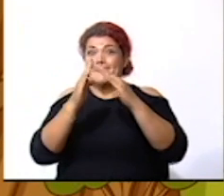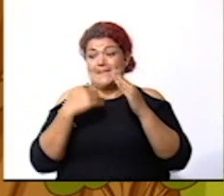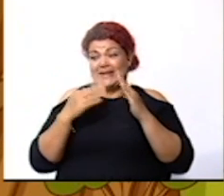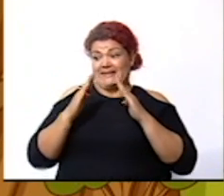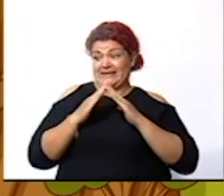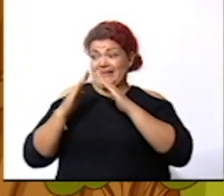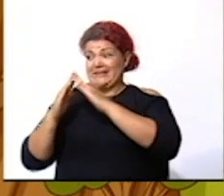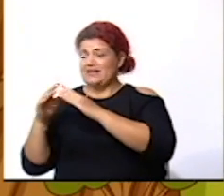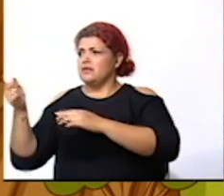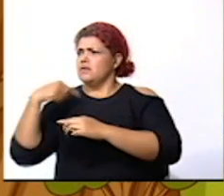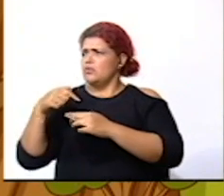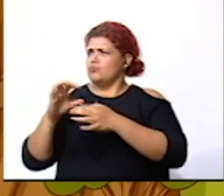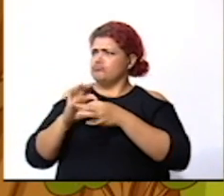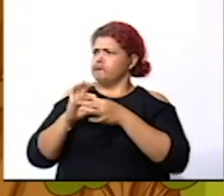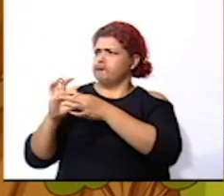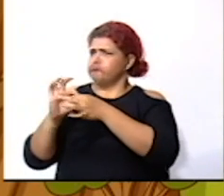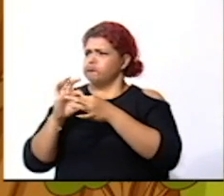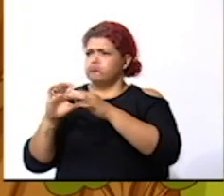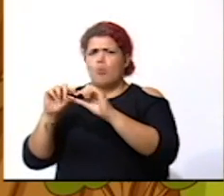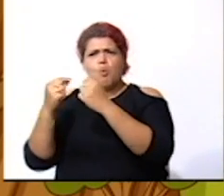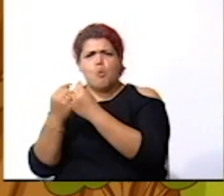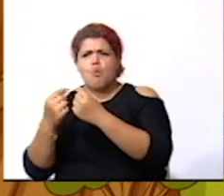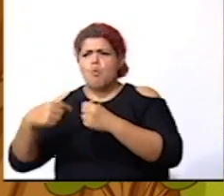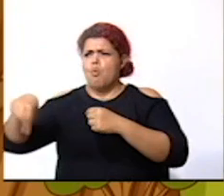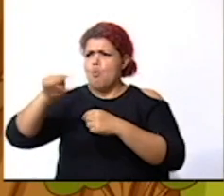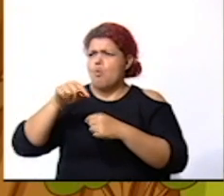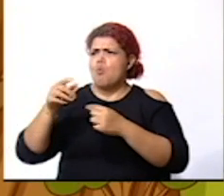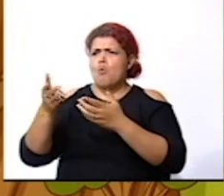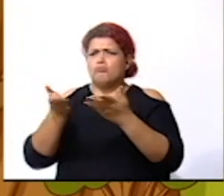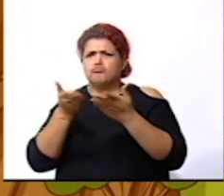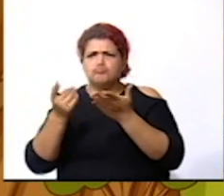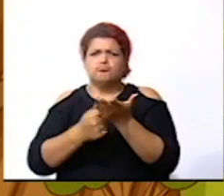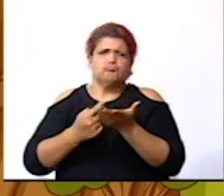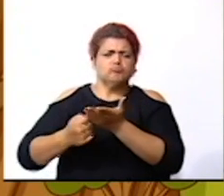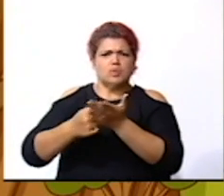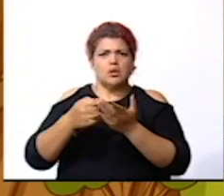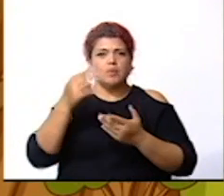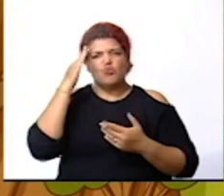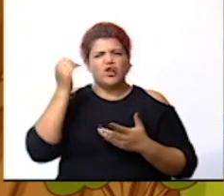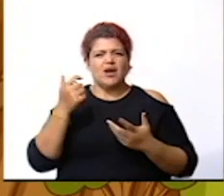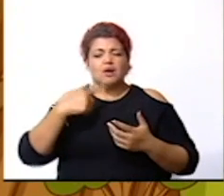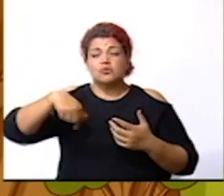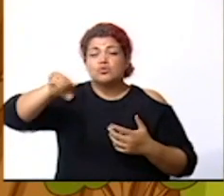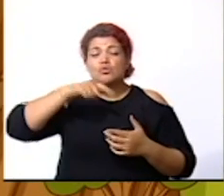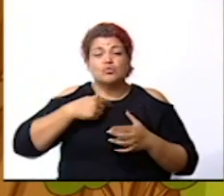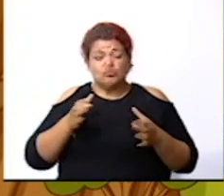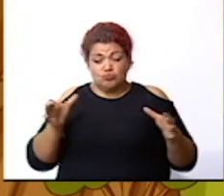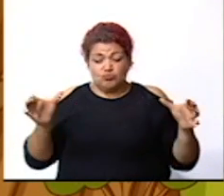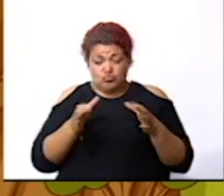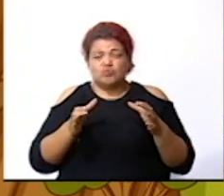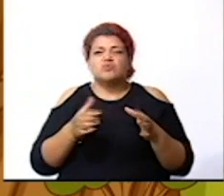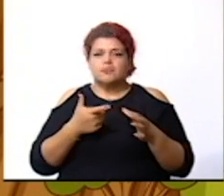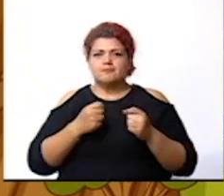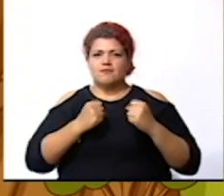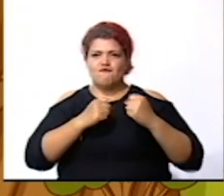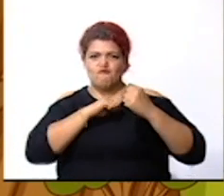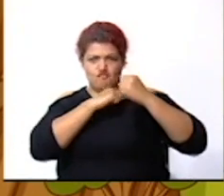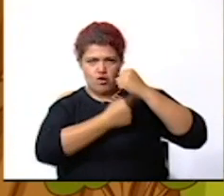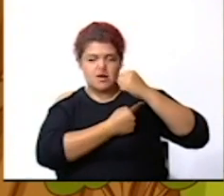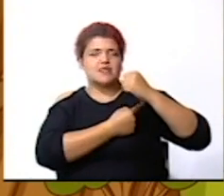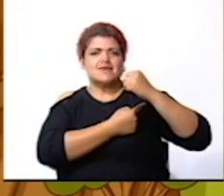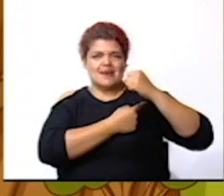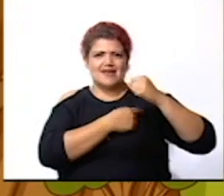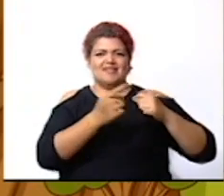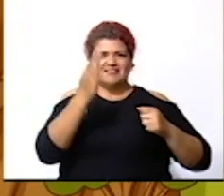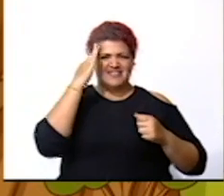sumamente importante porque porque si todos unidos recordemos unidos hacemos la fuerza y de